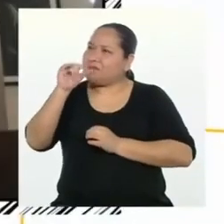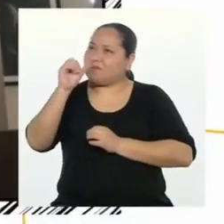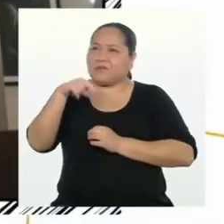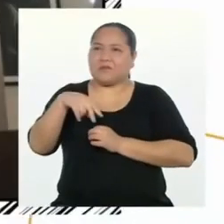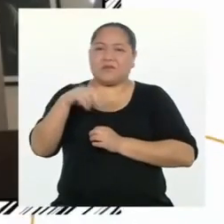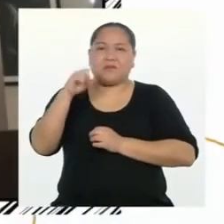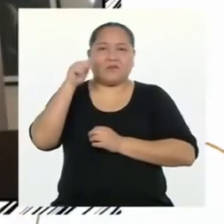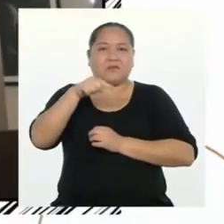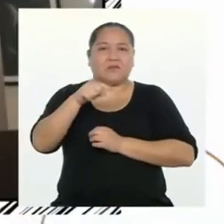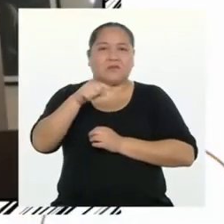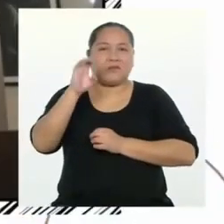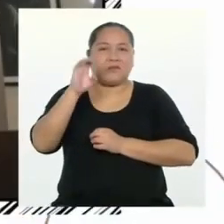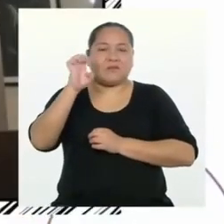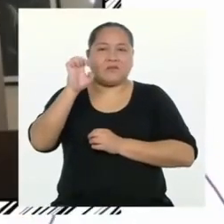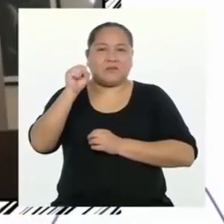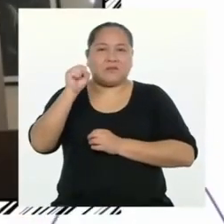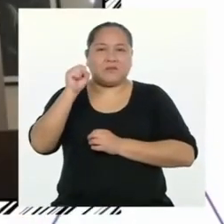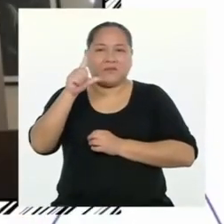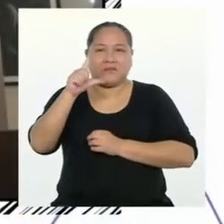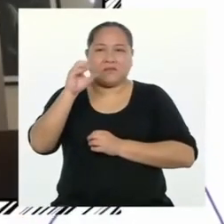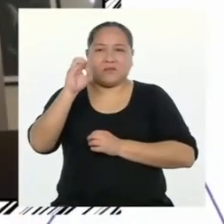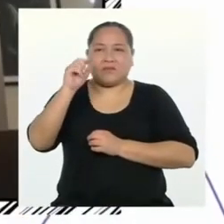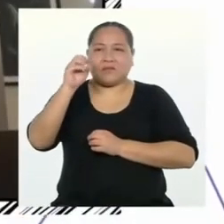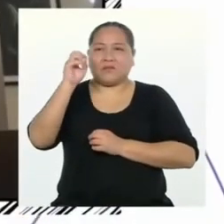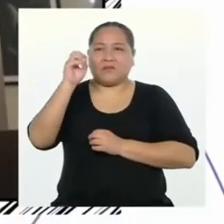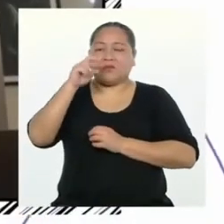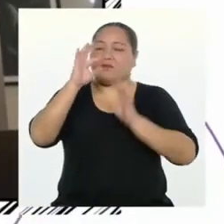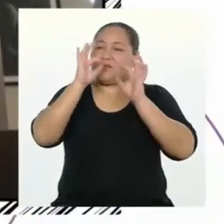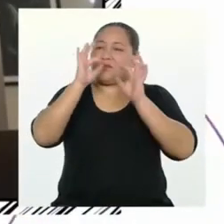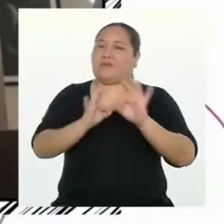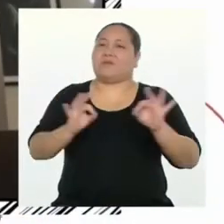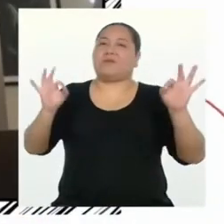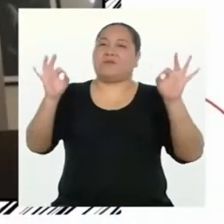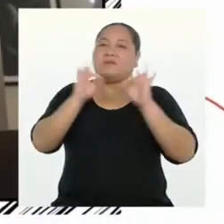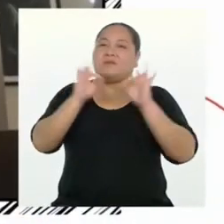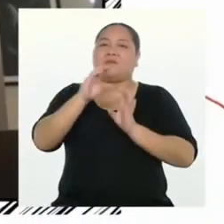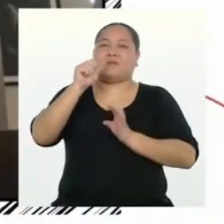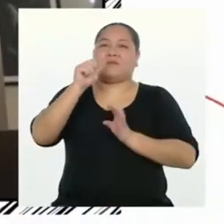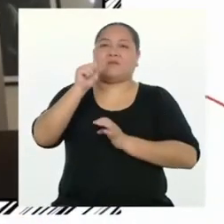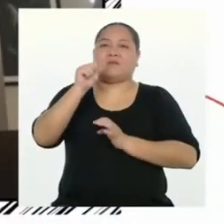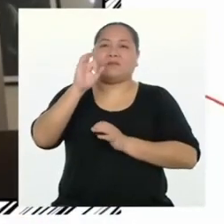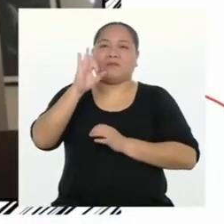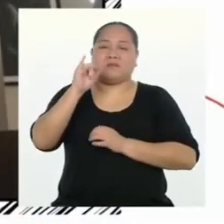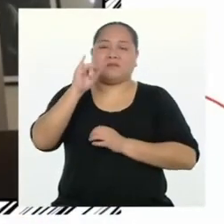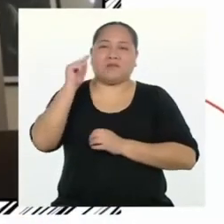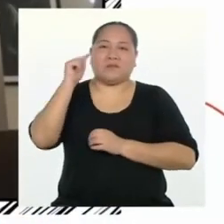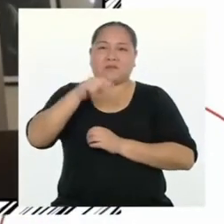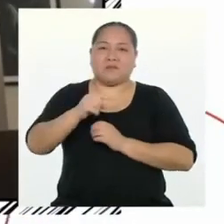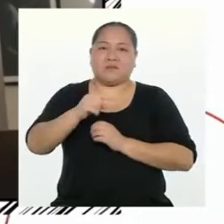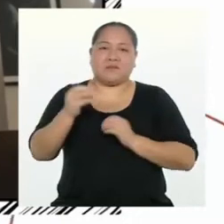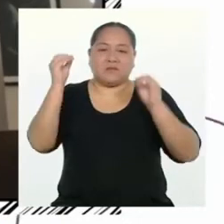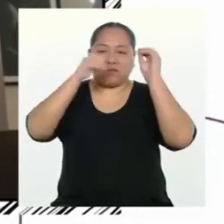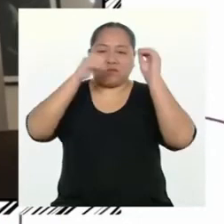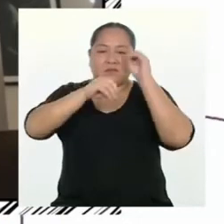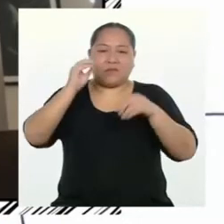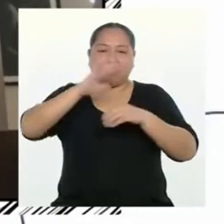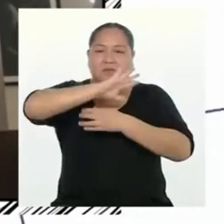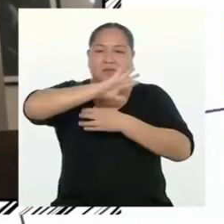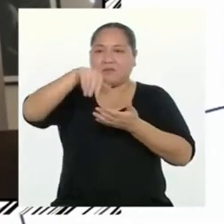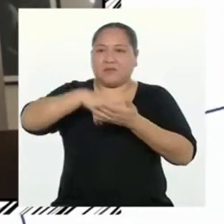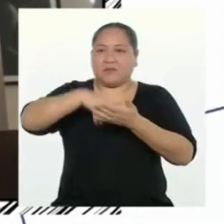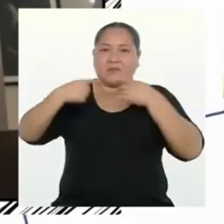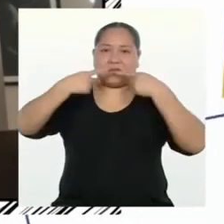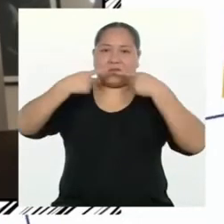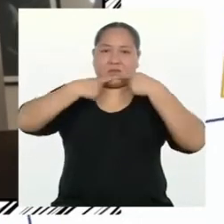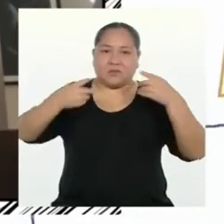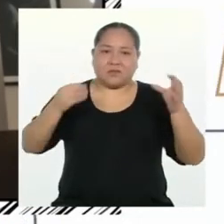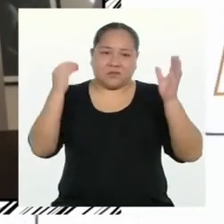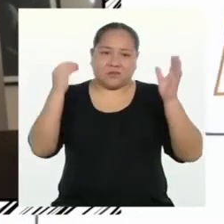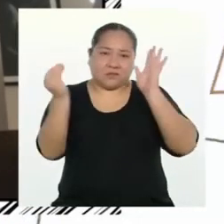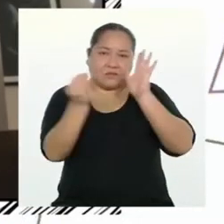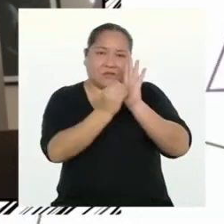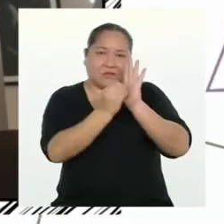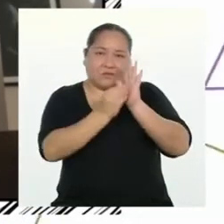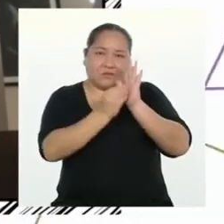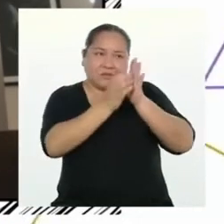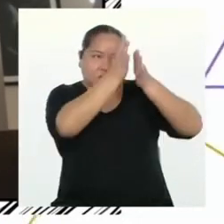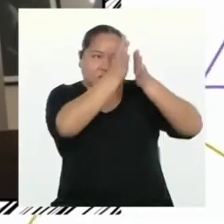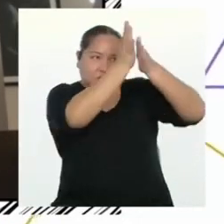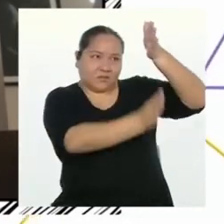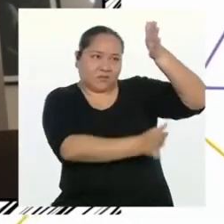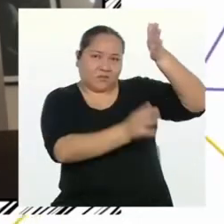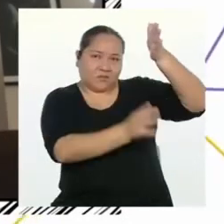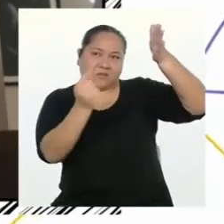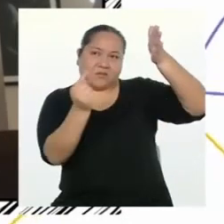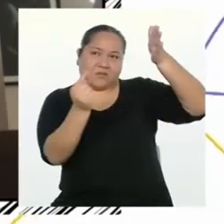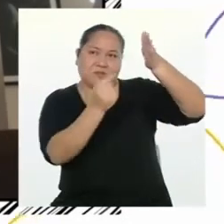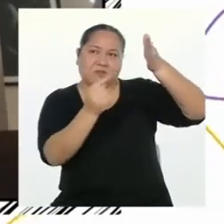El eslogan es sumamente importante en los afiches, ya que es el que encierra todo el mensaje que queremos dar en nuestra pieza